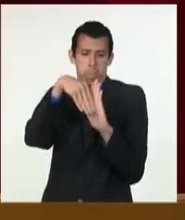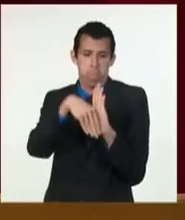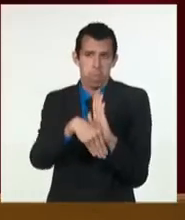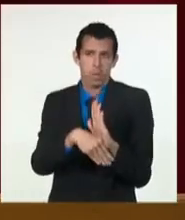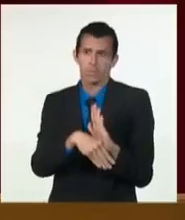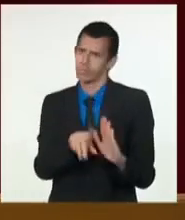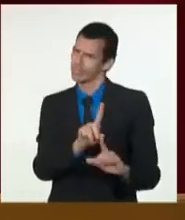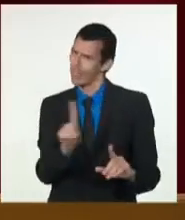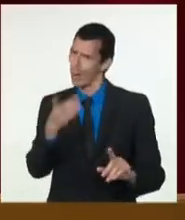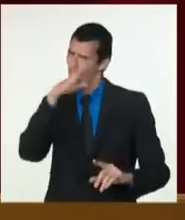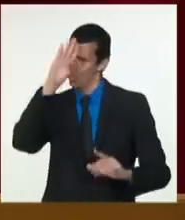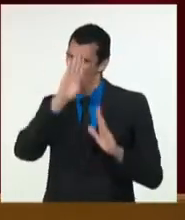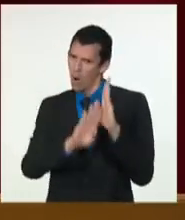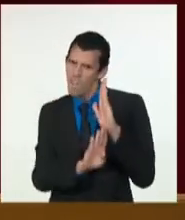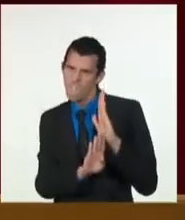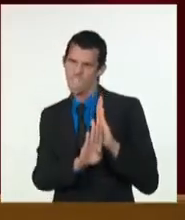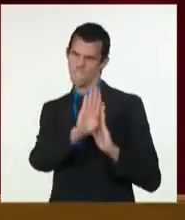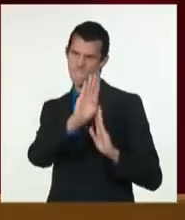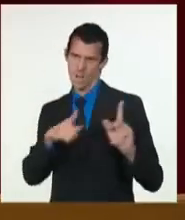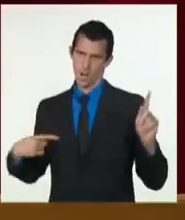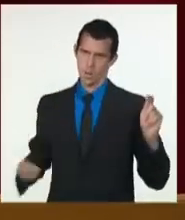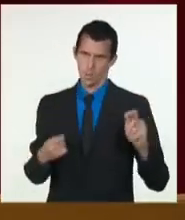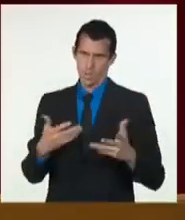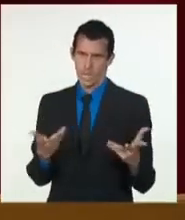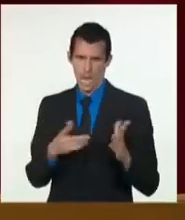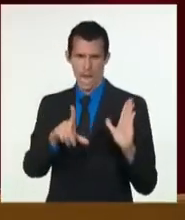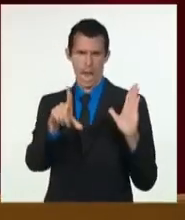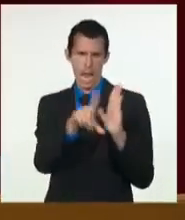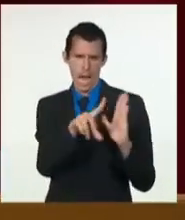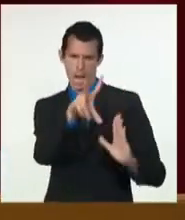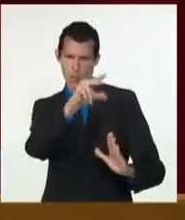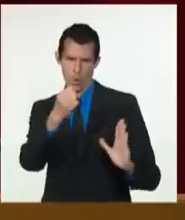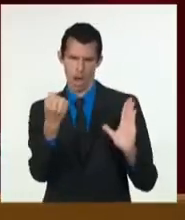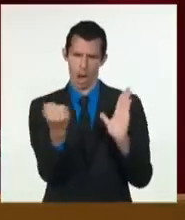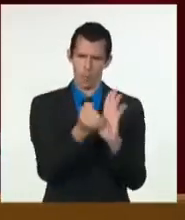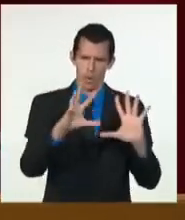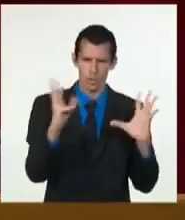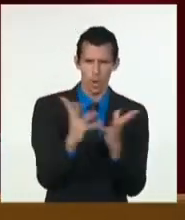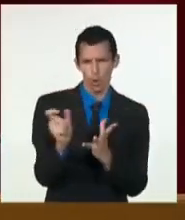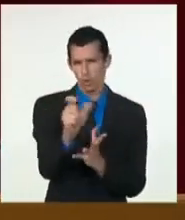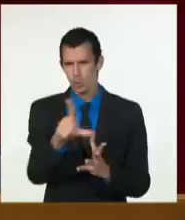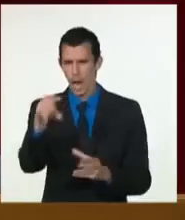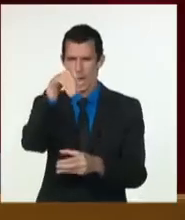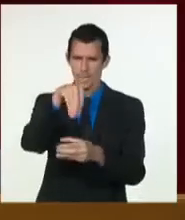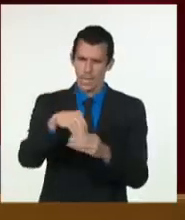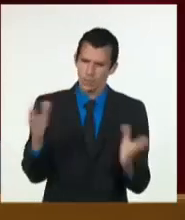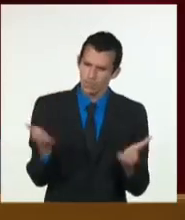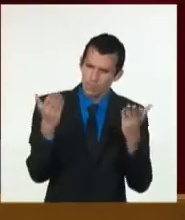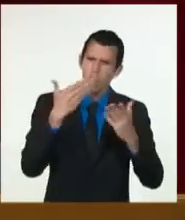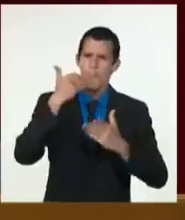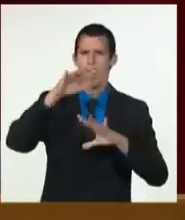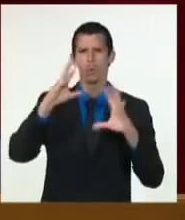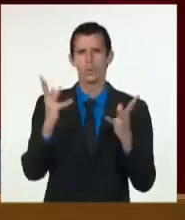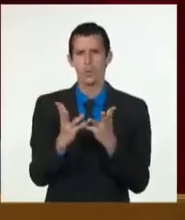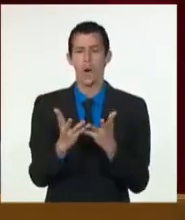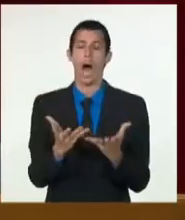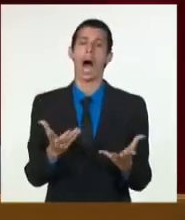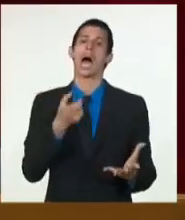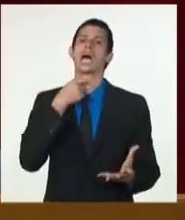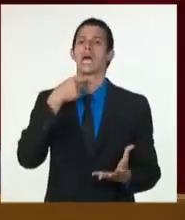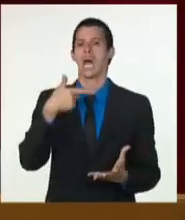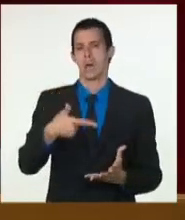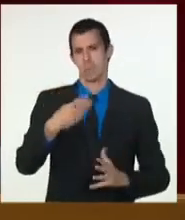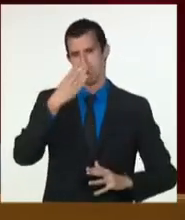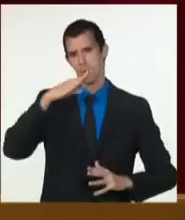justicia social. Lo más cómodo hubiera sido abandonar la batalla, sumarse a la corriente